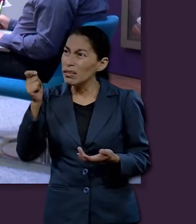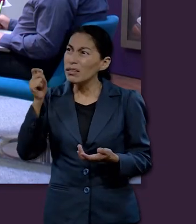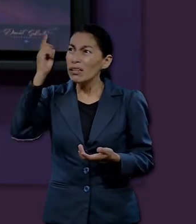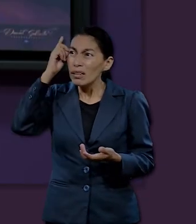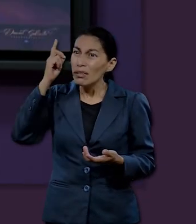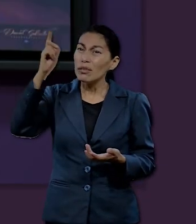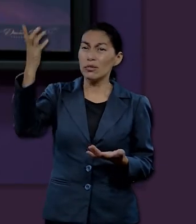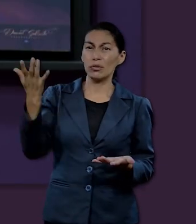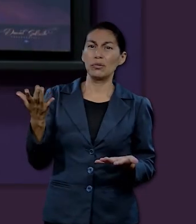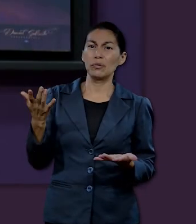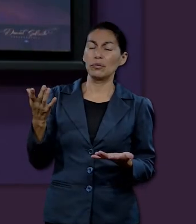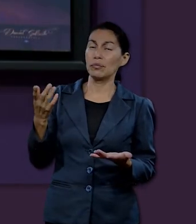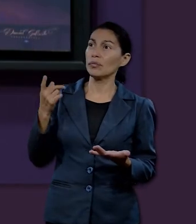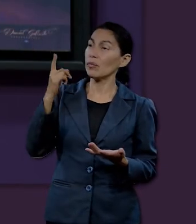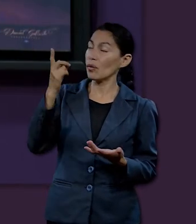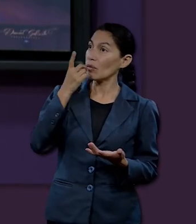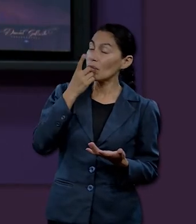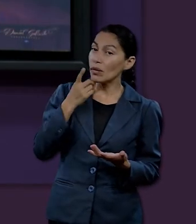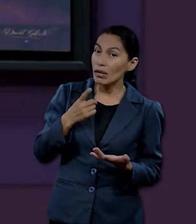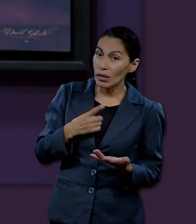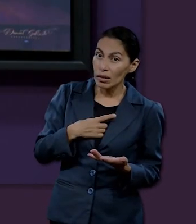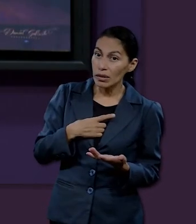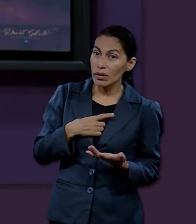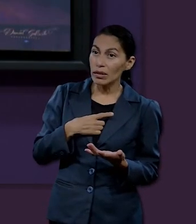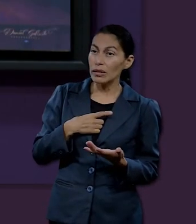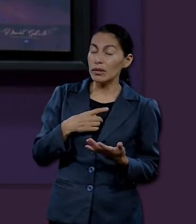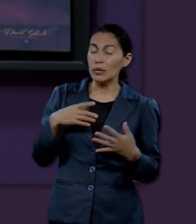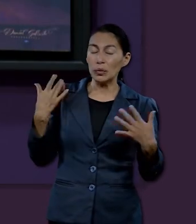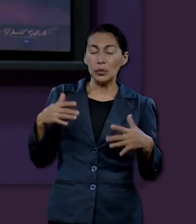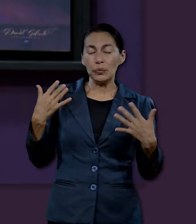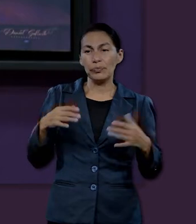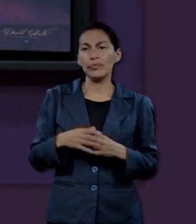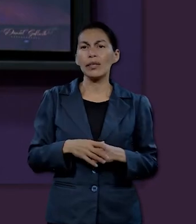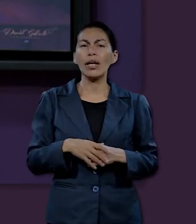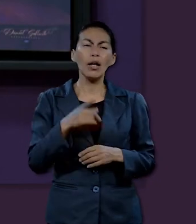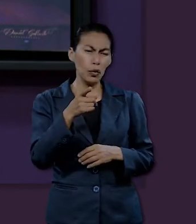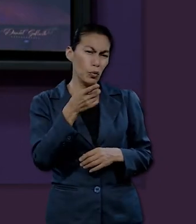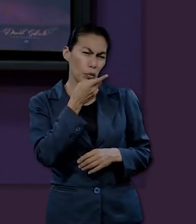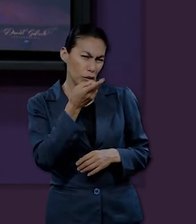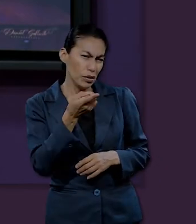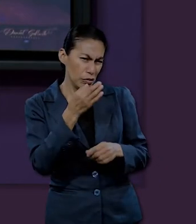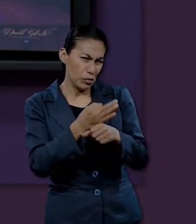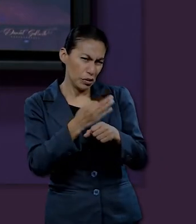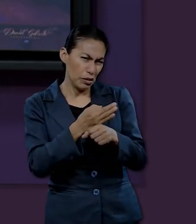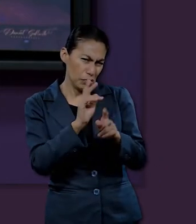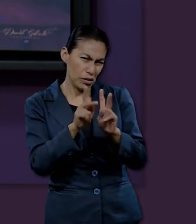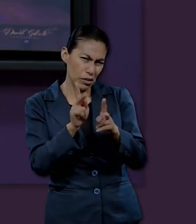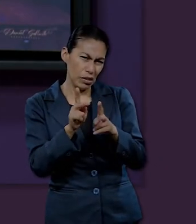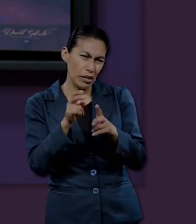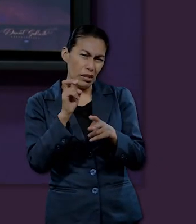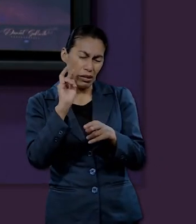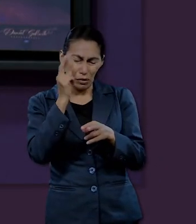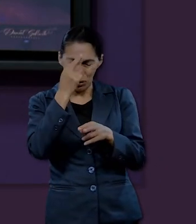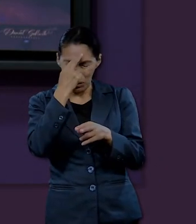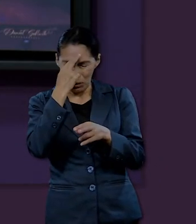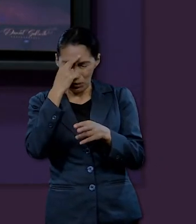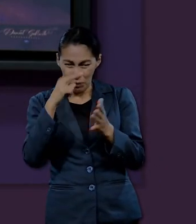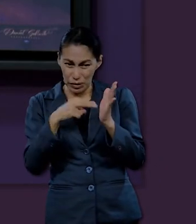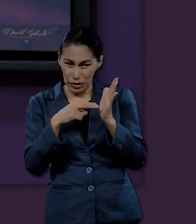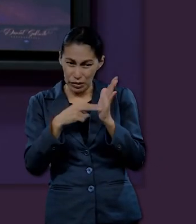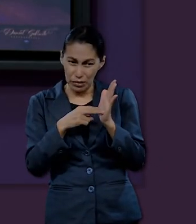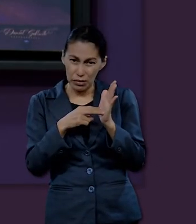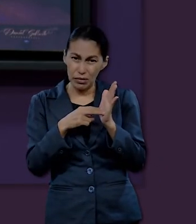con Dios, ¿no? Entonces dice, lo que dices tú me recuerda bastante este versículo y digo,